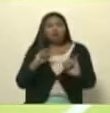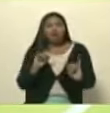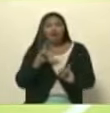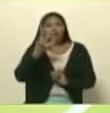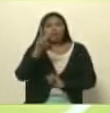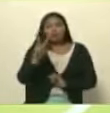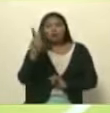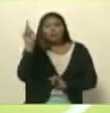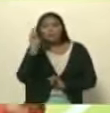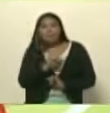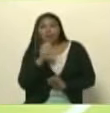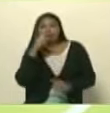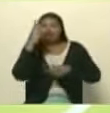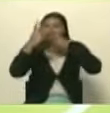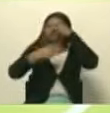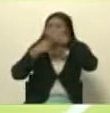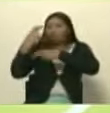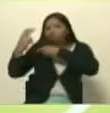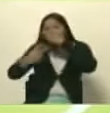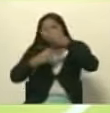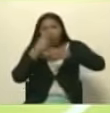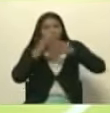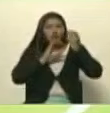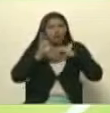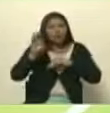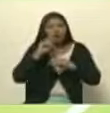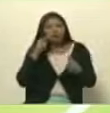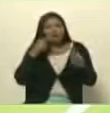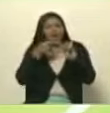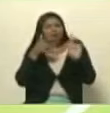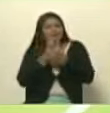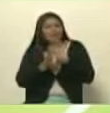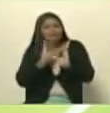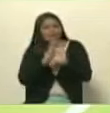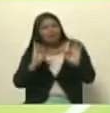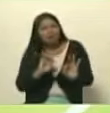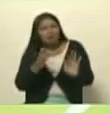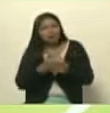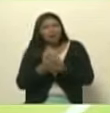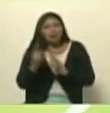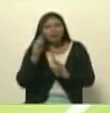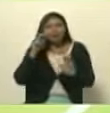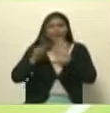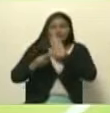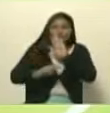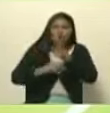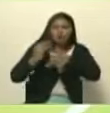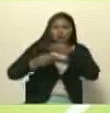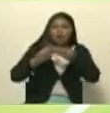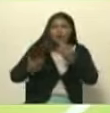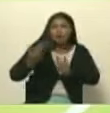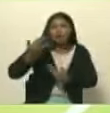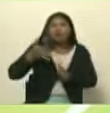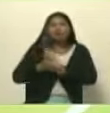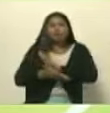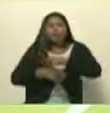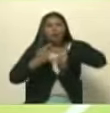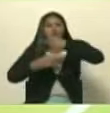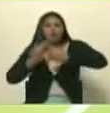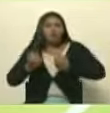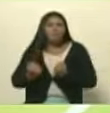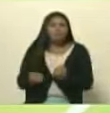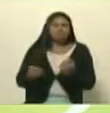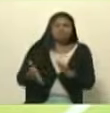equipo recorriendo todo el país a propósito de esta instrucción importantísima, que es revolucionar,